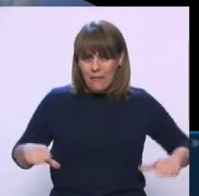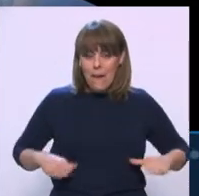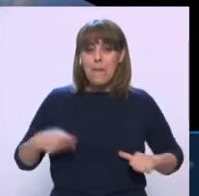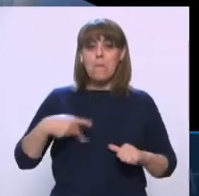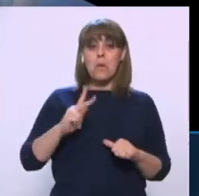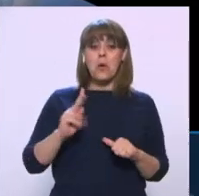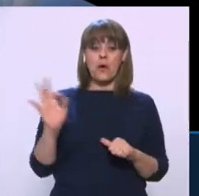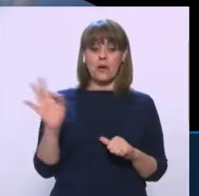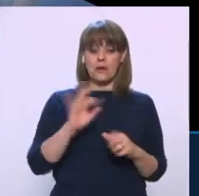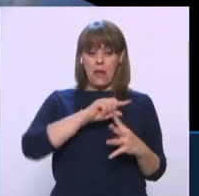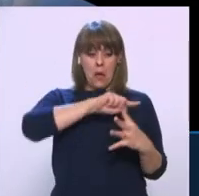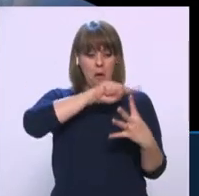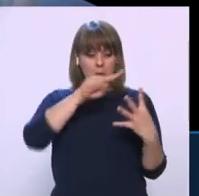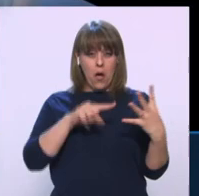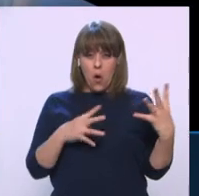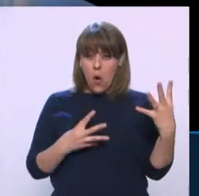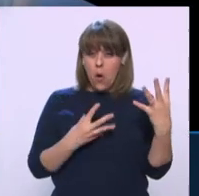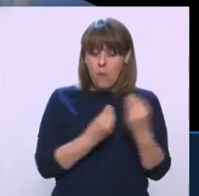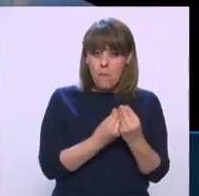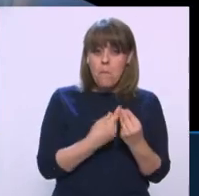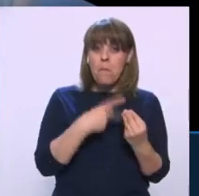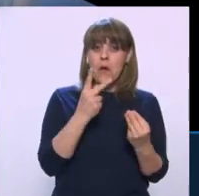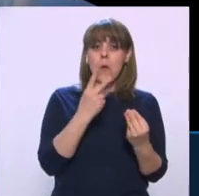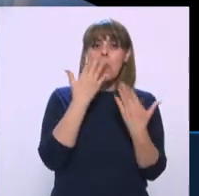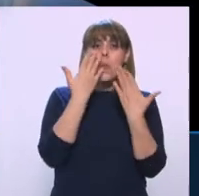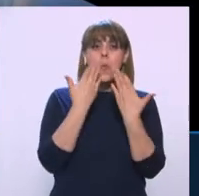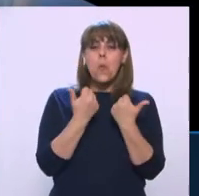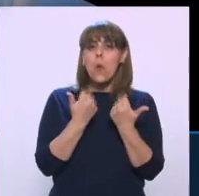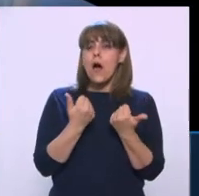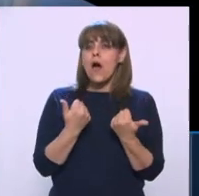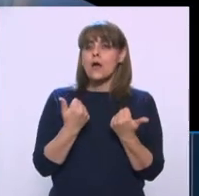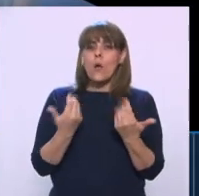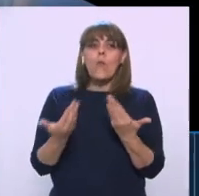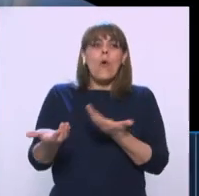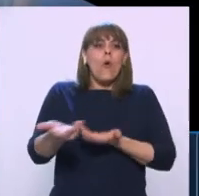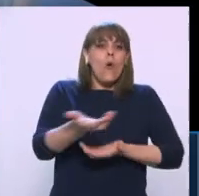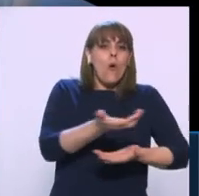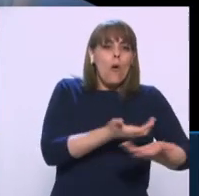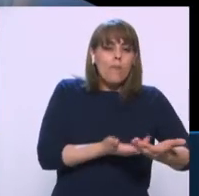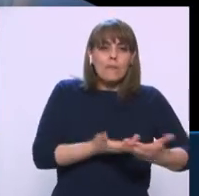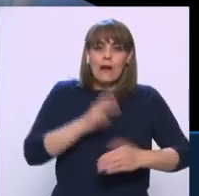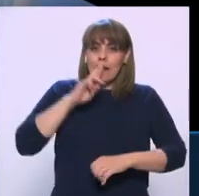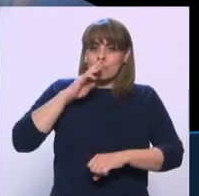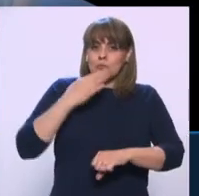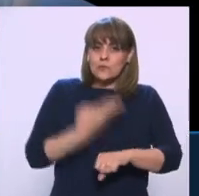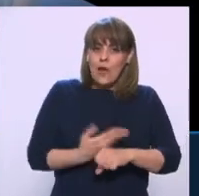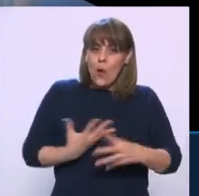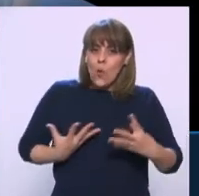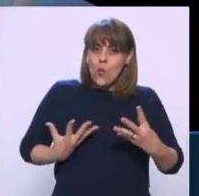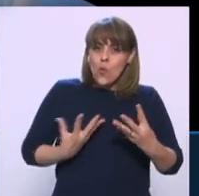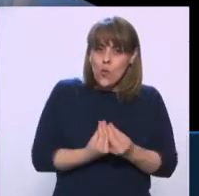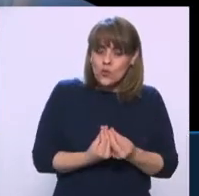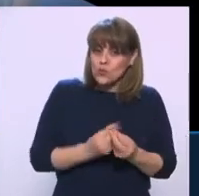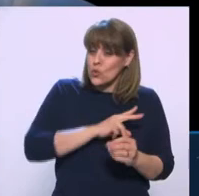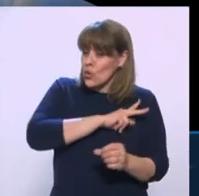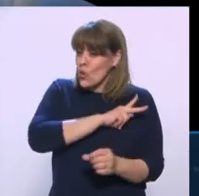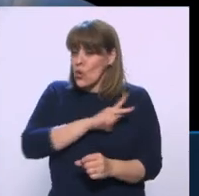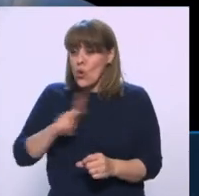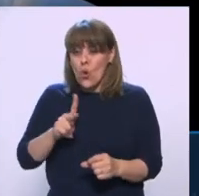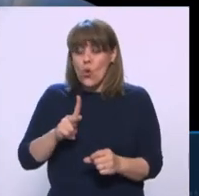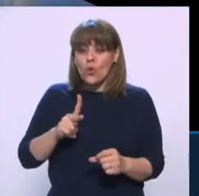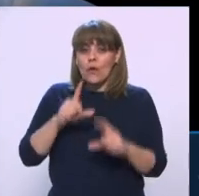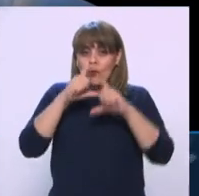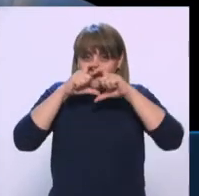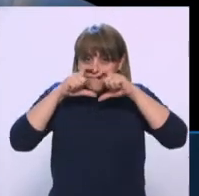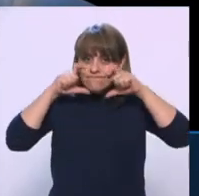tarea también compartida de las personas, de todas las personas, de usar